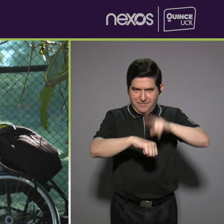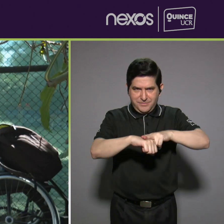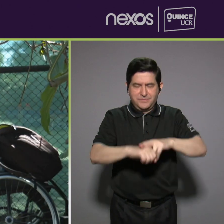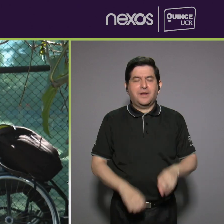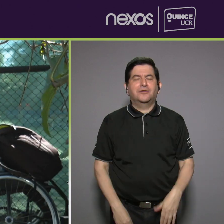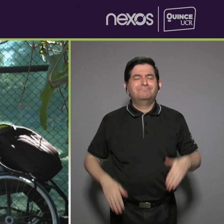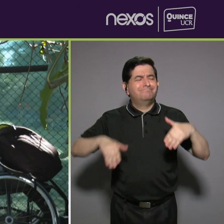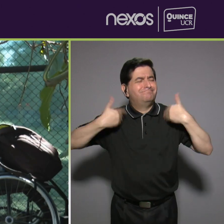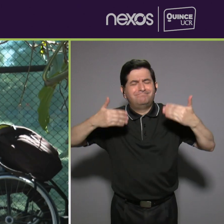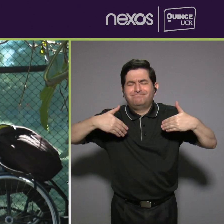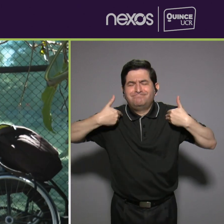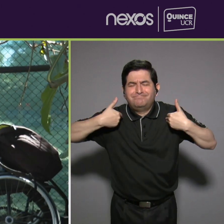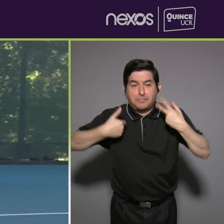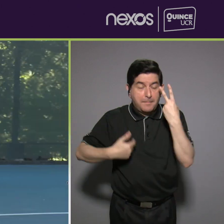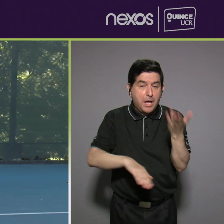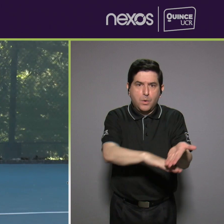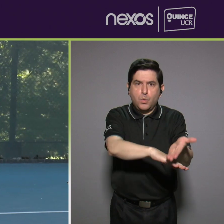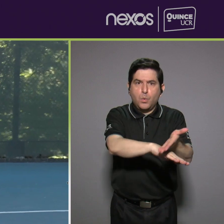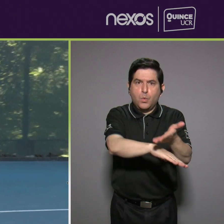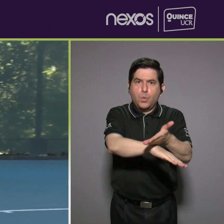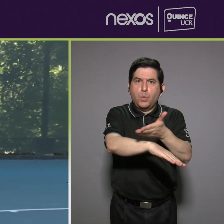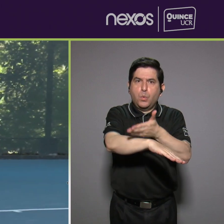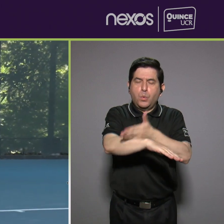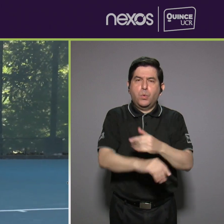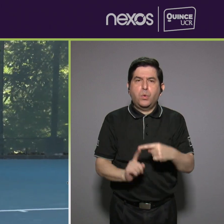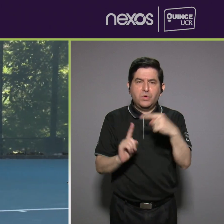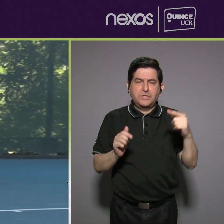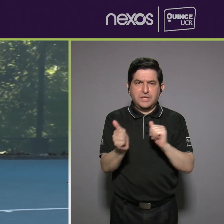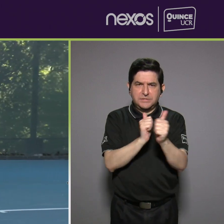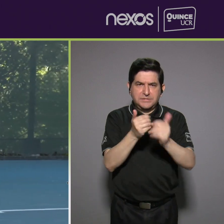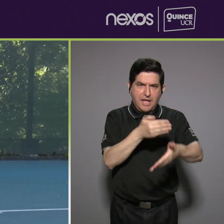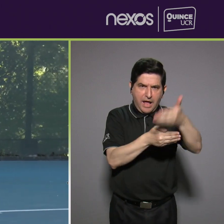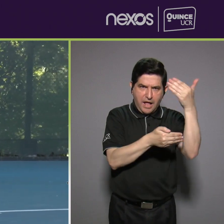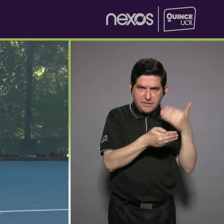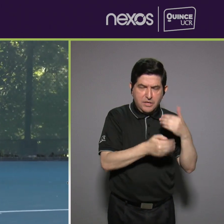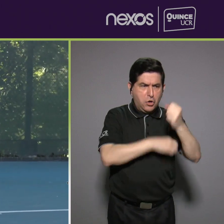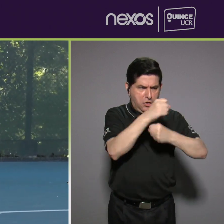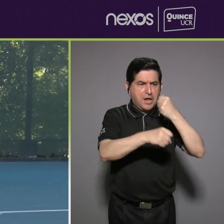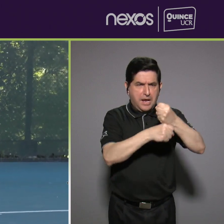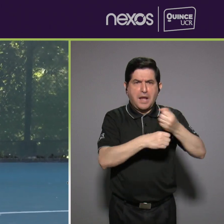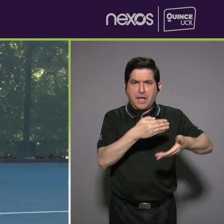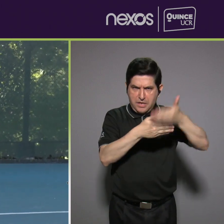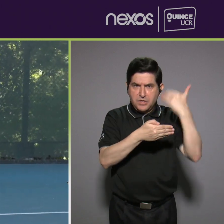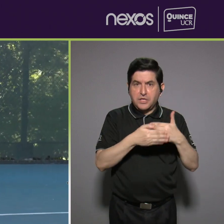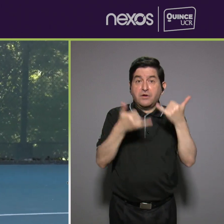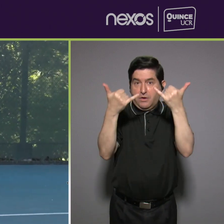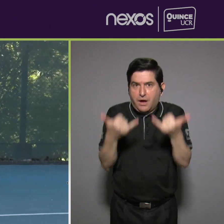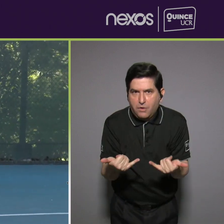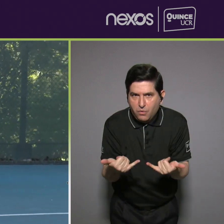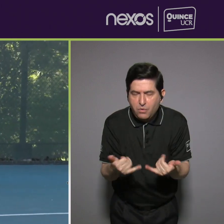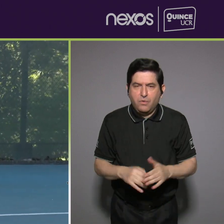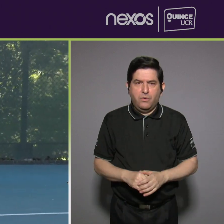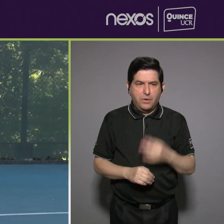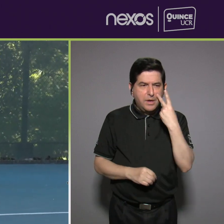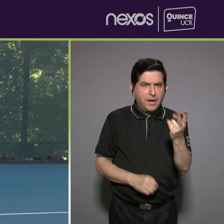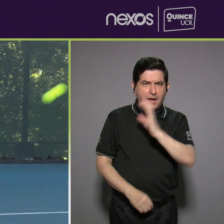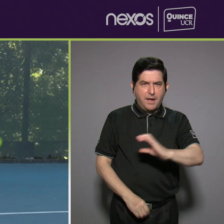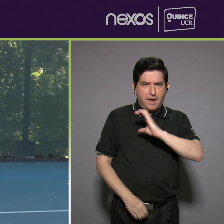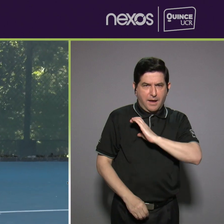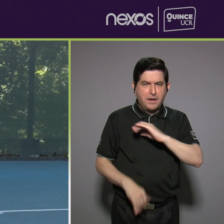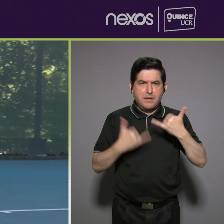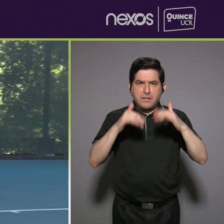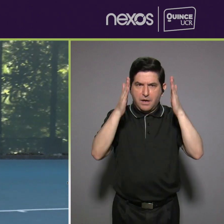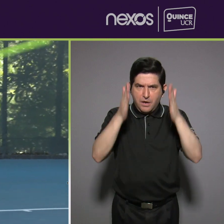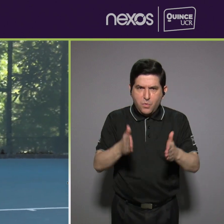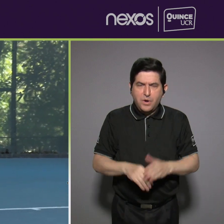Muy contento, de verdad, ver el progreso que se ha hecho desde los torneos pasados, del año pasado, a este, ver la calidad de jugadores